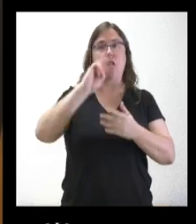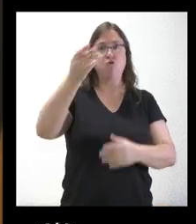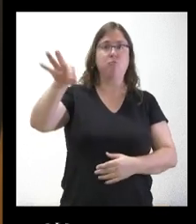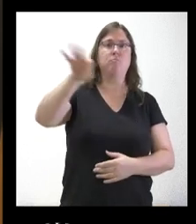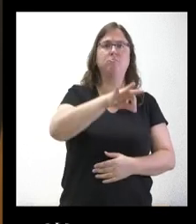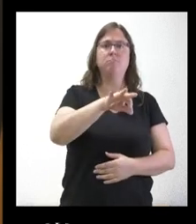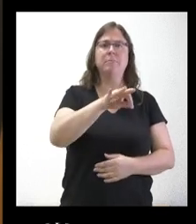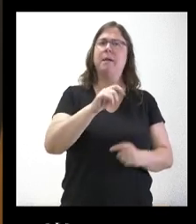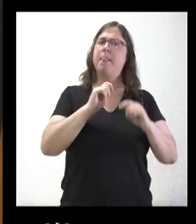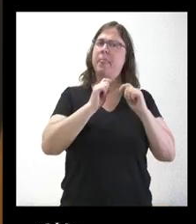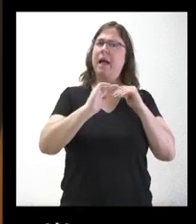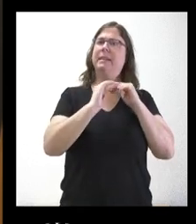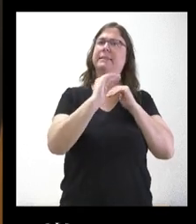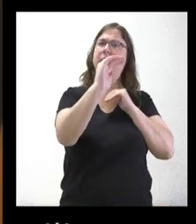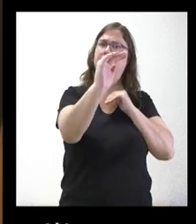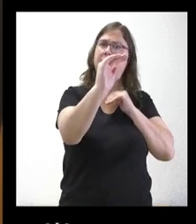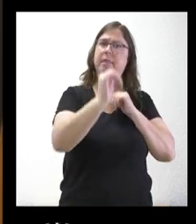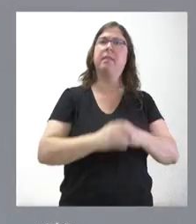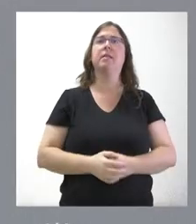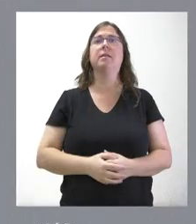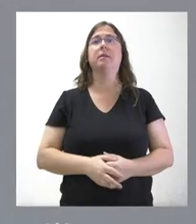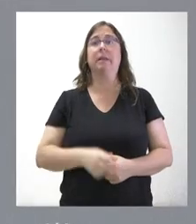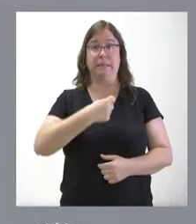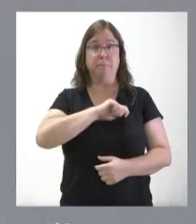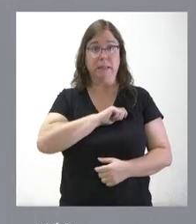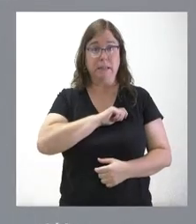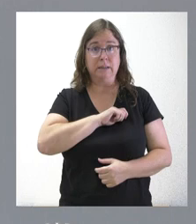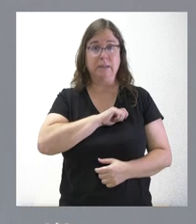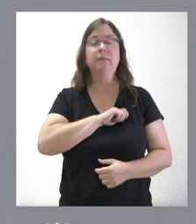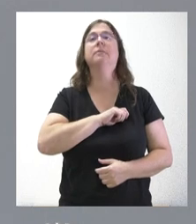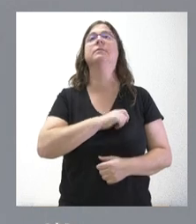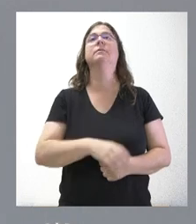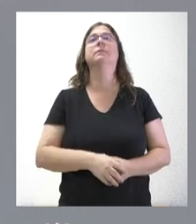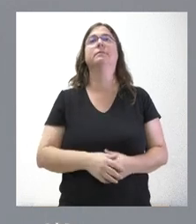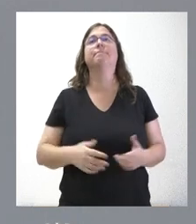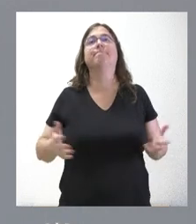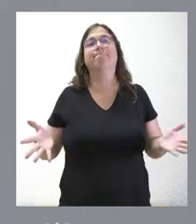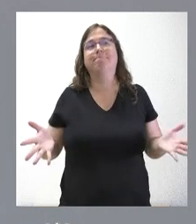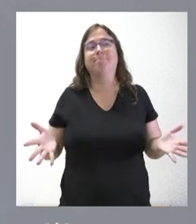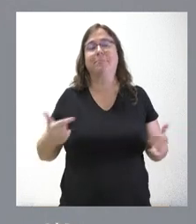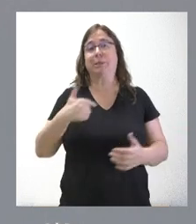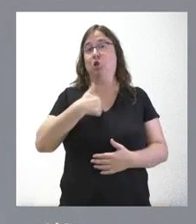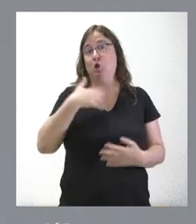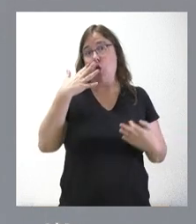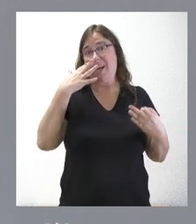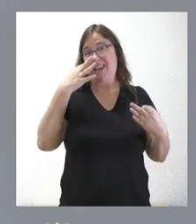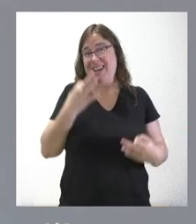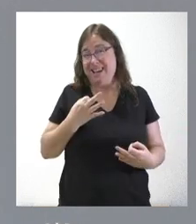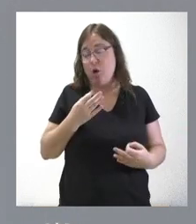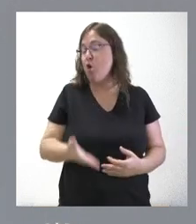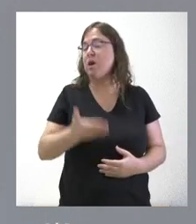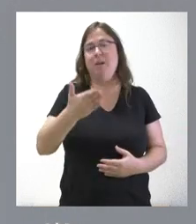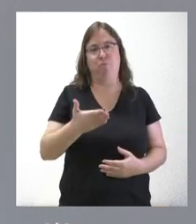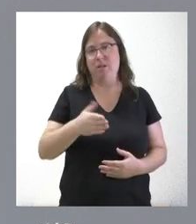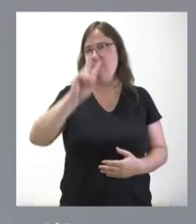¿eso generaría estabilidad? En España. Pues yo creo que lo importante es generar estabilidad